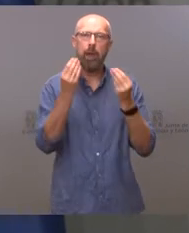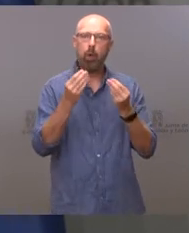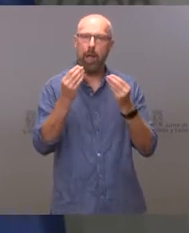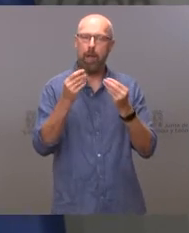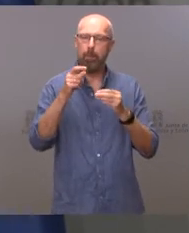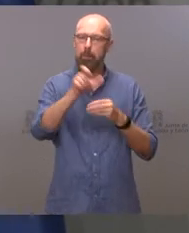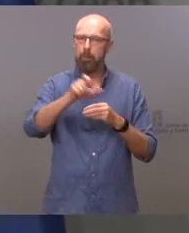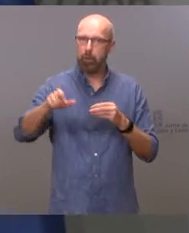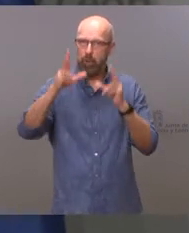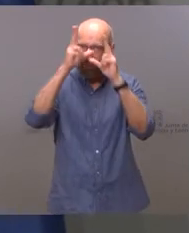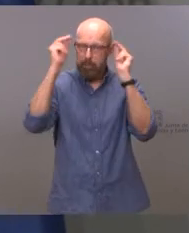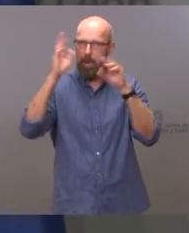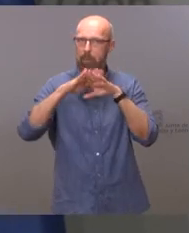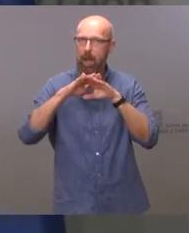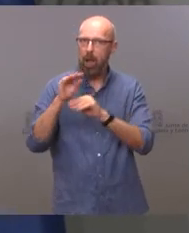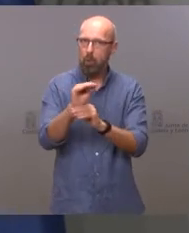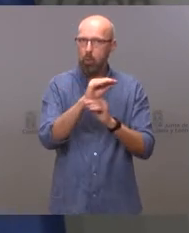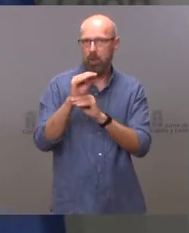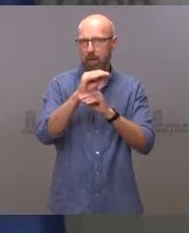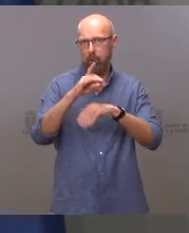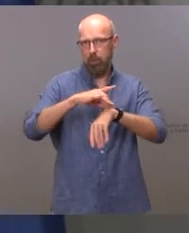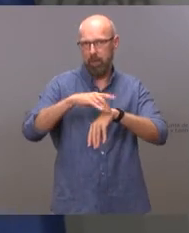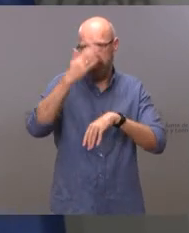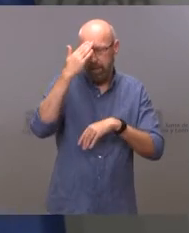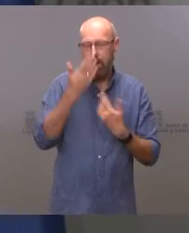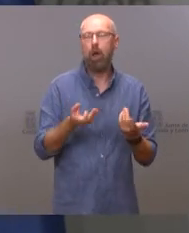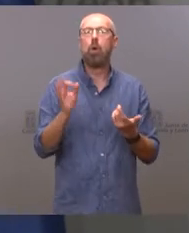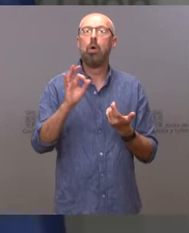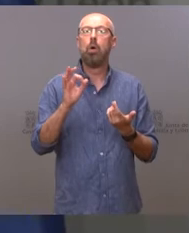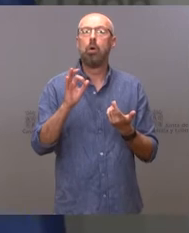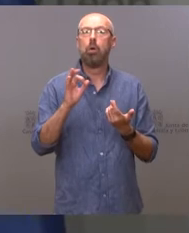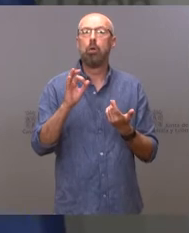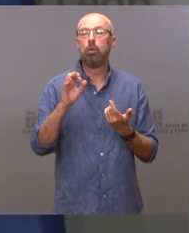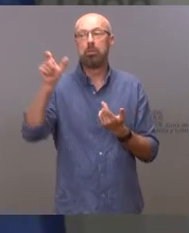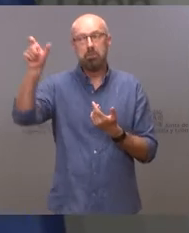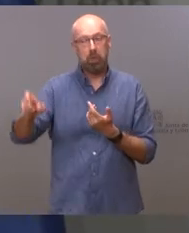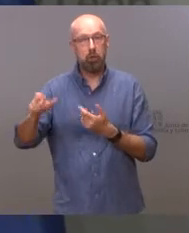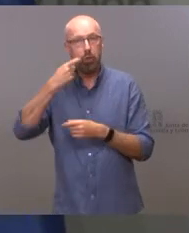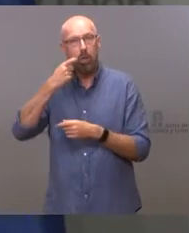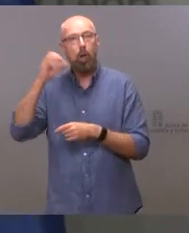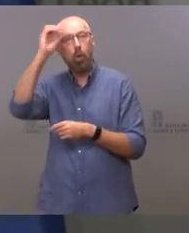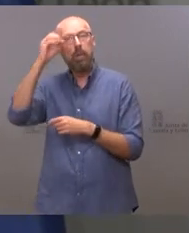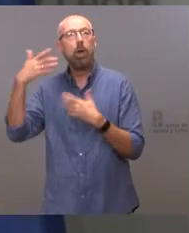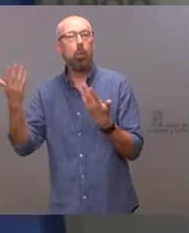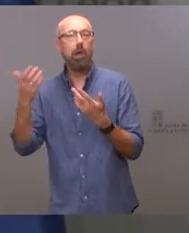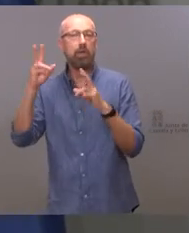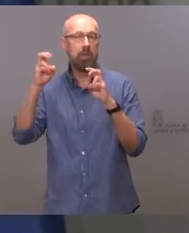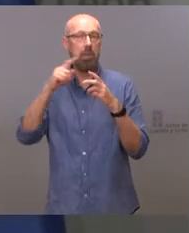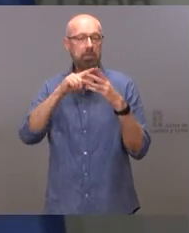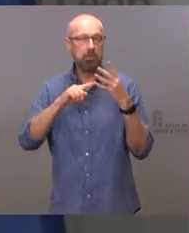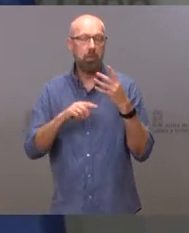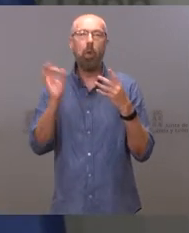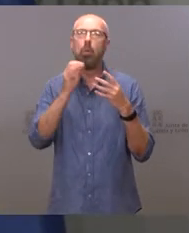en las labores de cuidados en atención primaria? ¿Qué opina el señor Tudanca sobre nuestras propuestas de